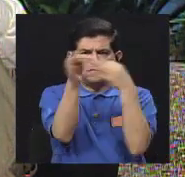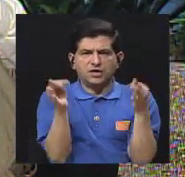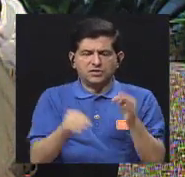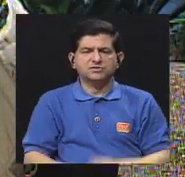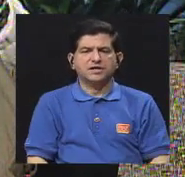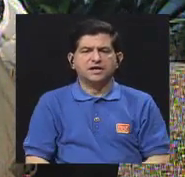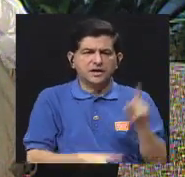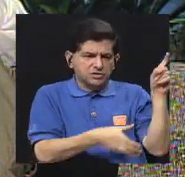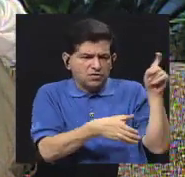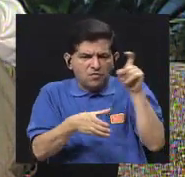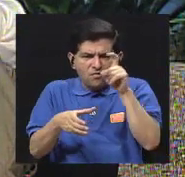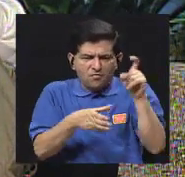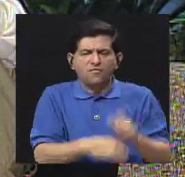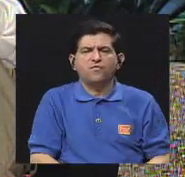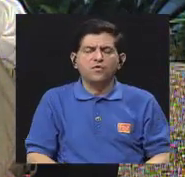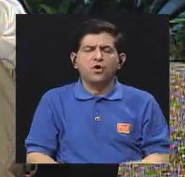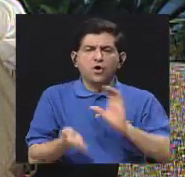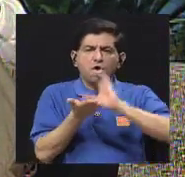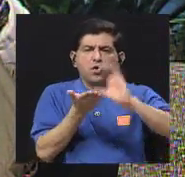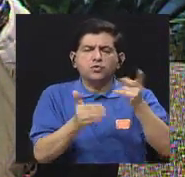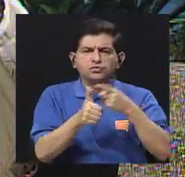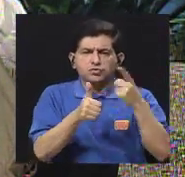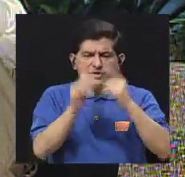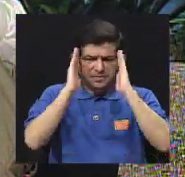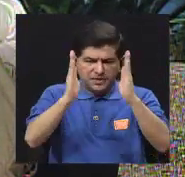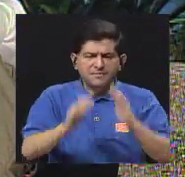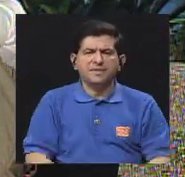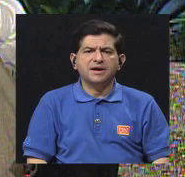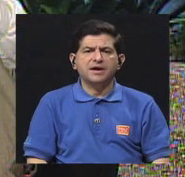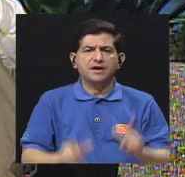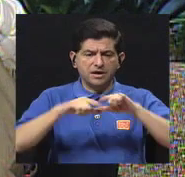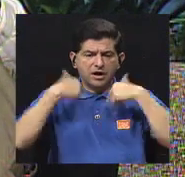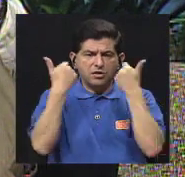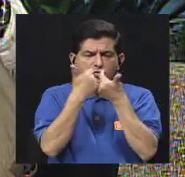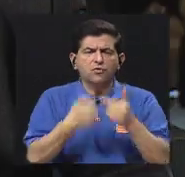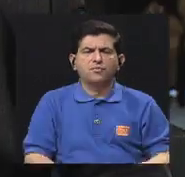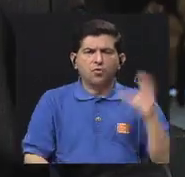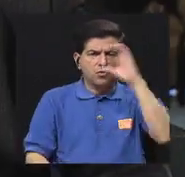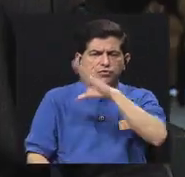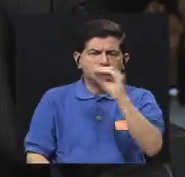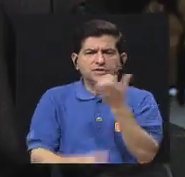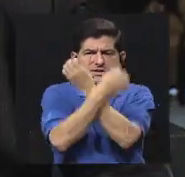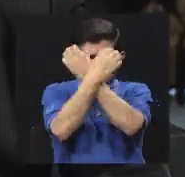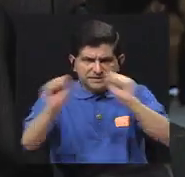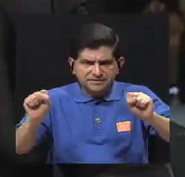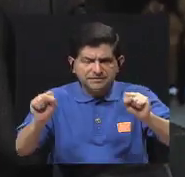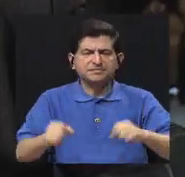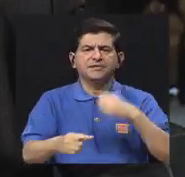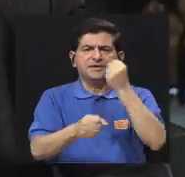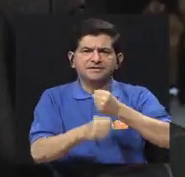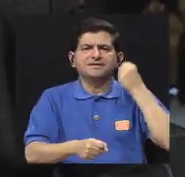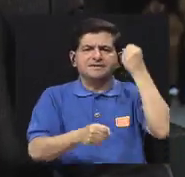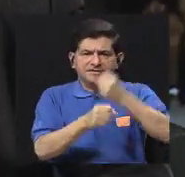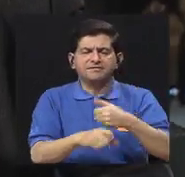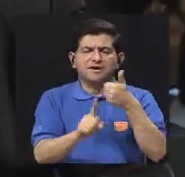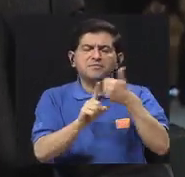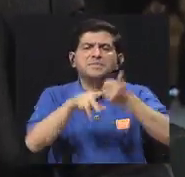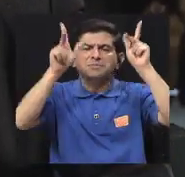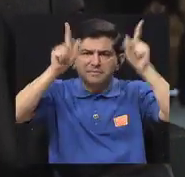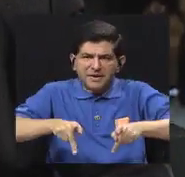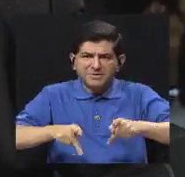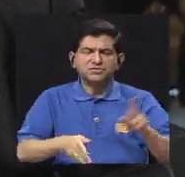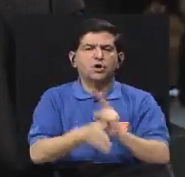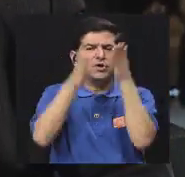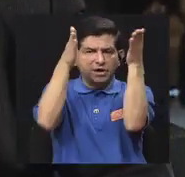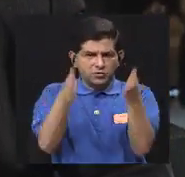de extintores, en llevar cursos de primeros auxilios, en la brigada de búsqueda y rescate. Es un trabajo que el mismo paciente,